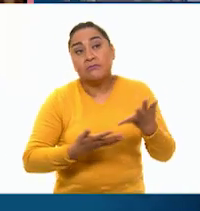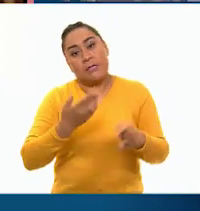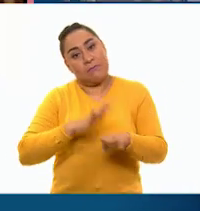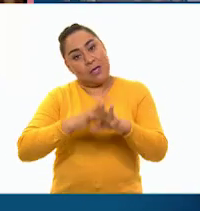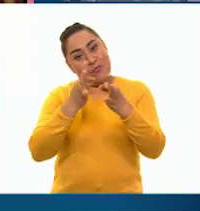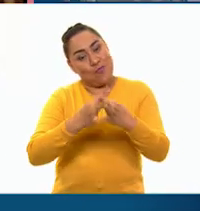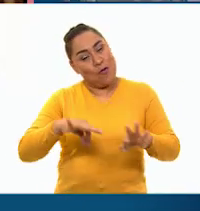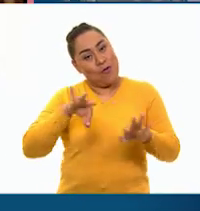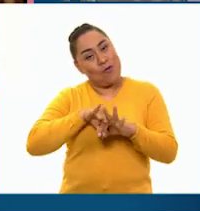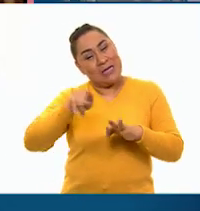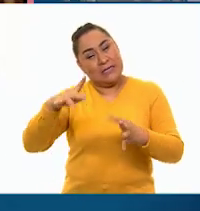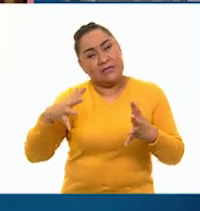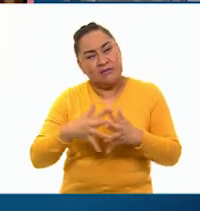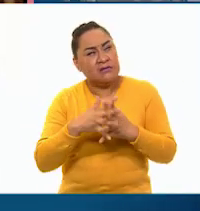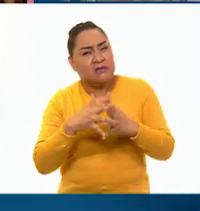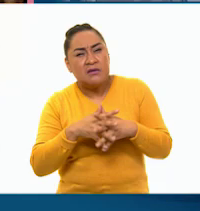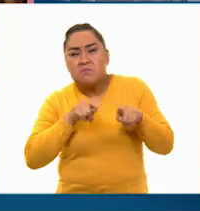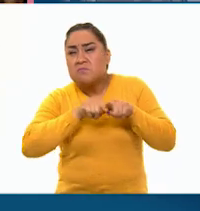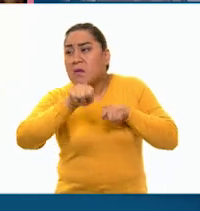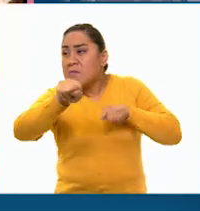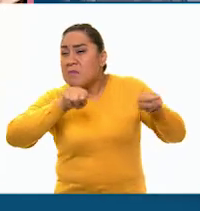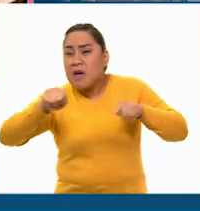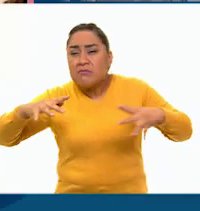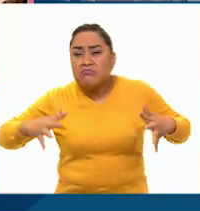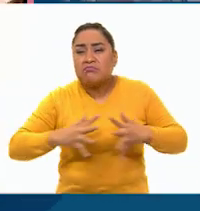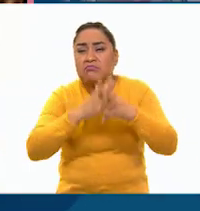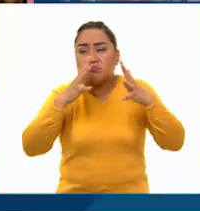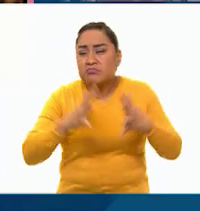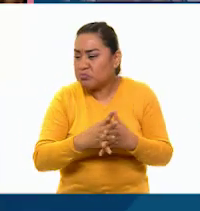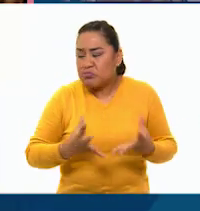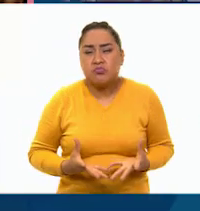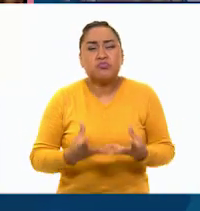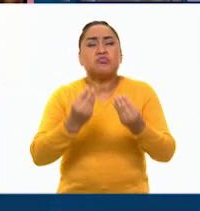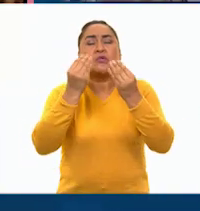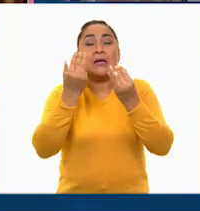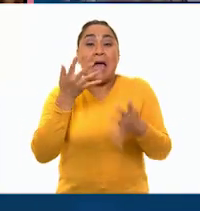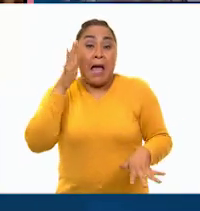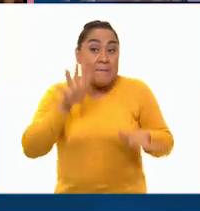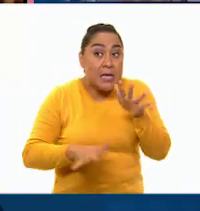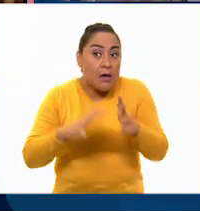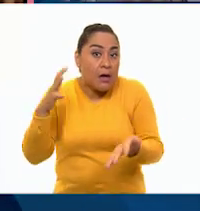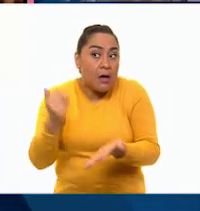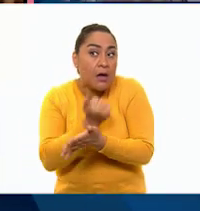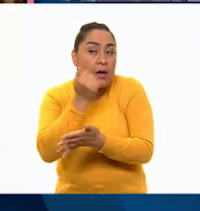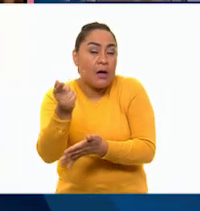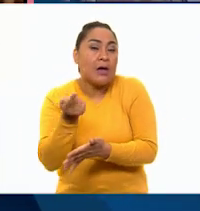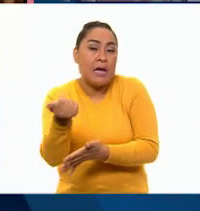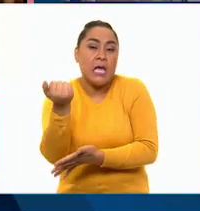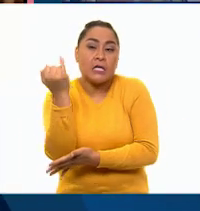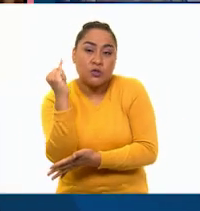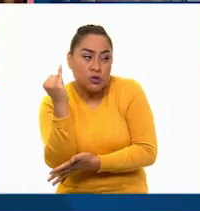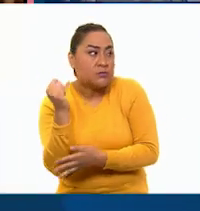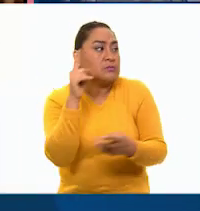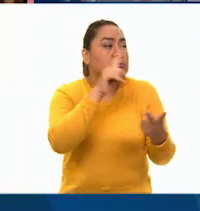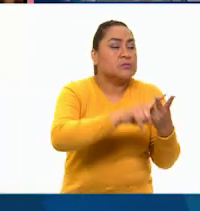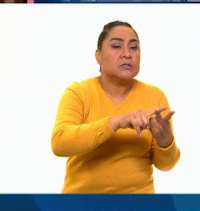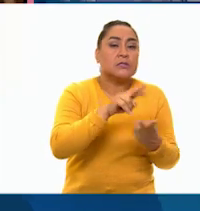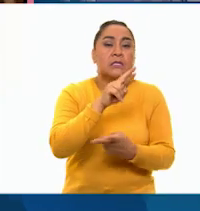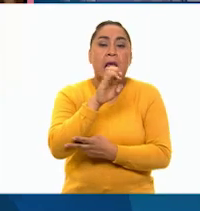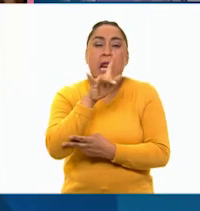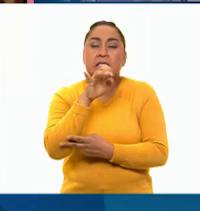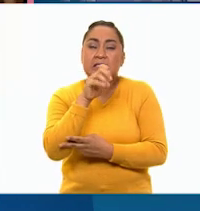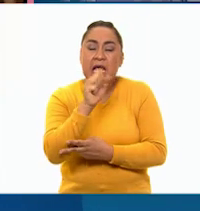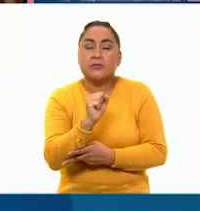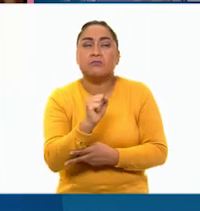importante. Había combates en varios lugares de la república. A veces ganaban los insurgentes, a veces los realistas. Yo de